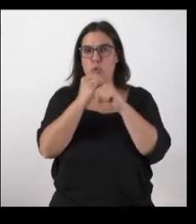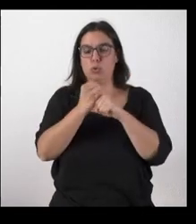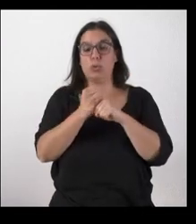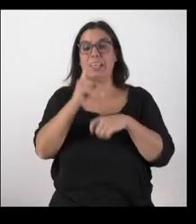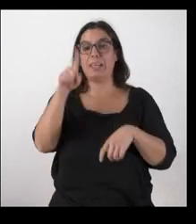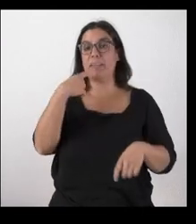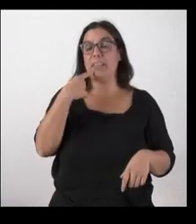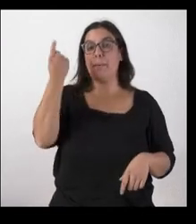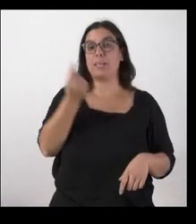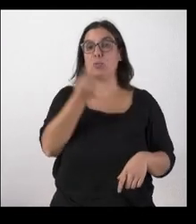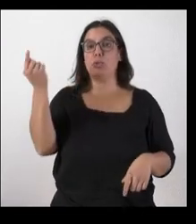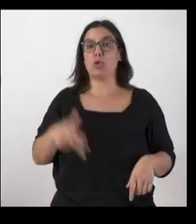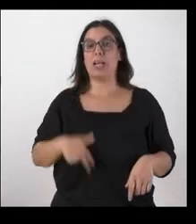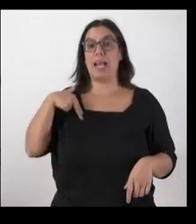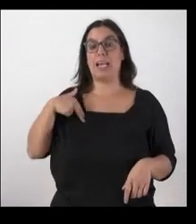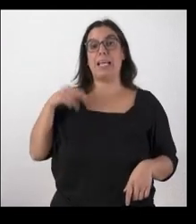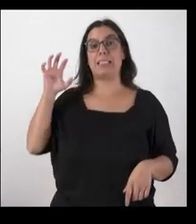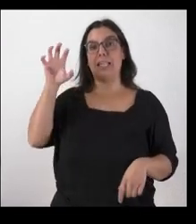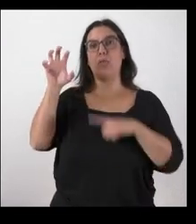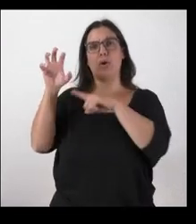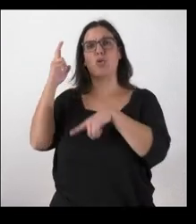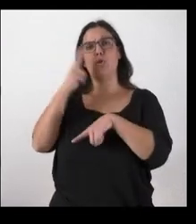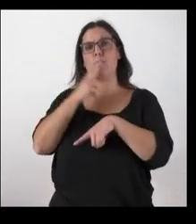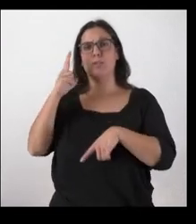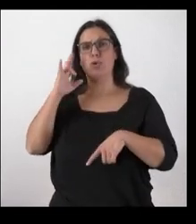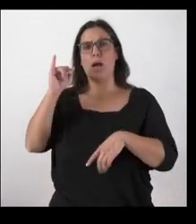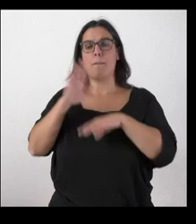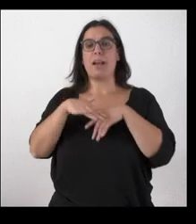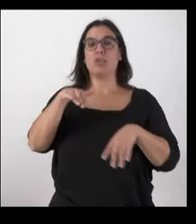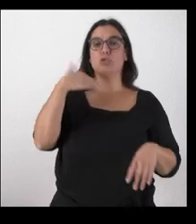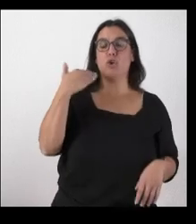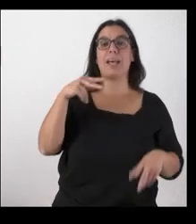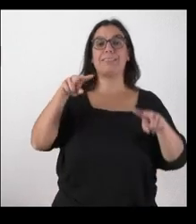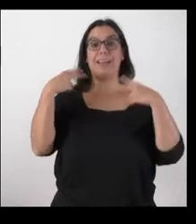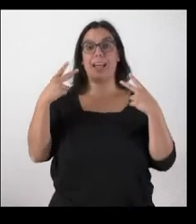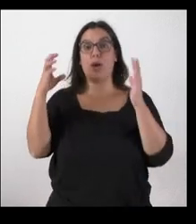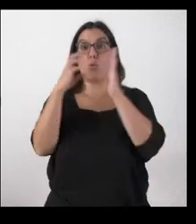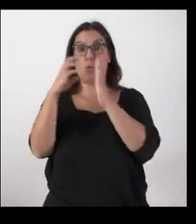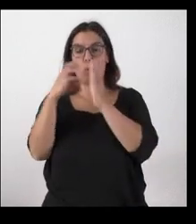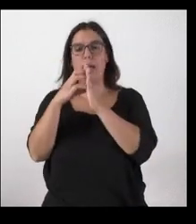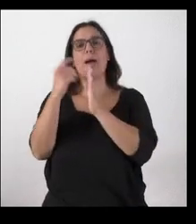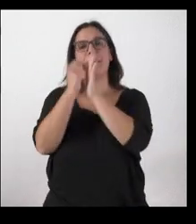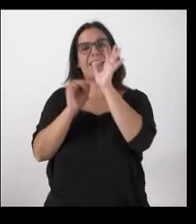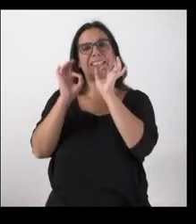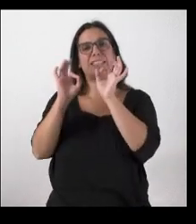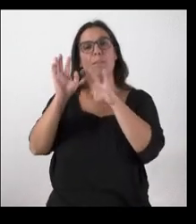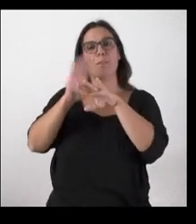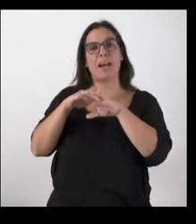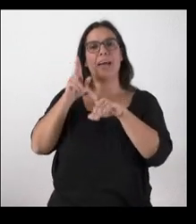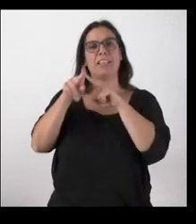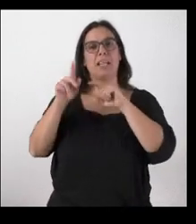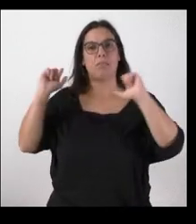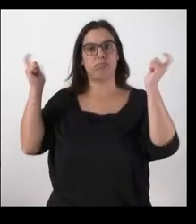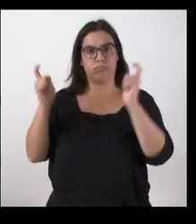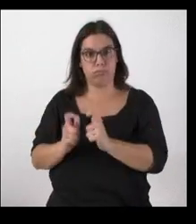generales del estado están comprometidos con que Soria Teruel y Cuenca cuenten con medidas adecuadas para frenar la despoblación y además hablaba